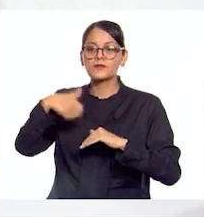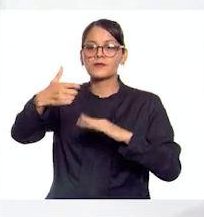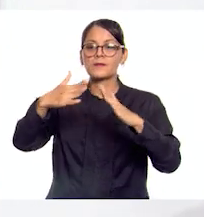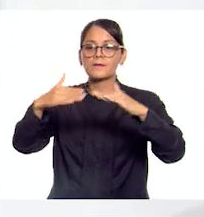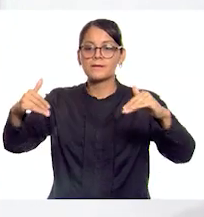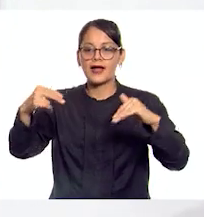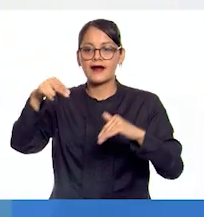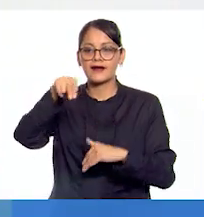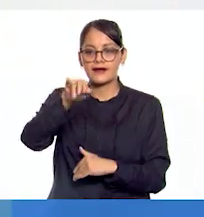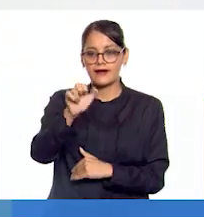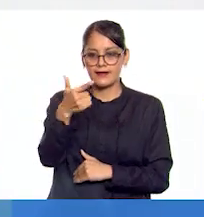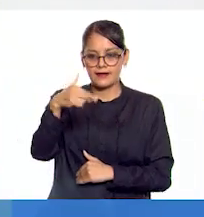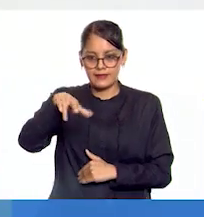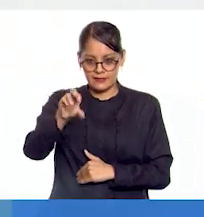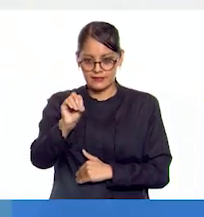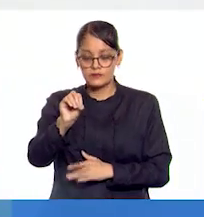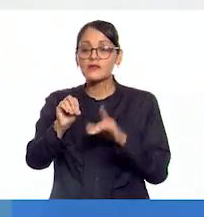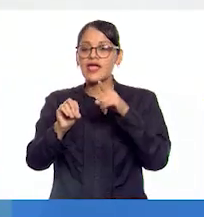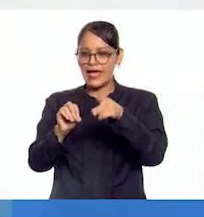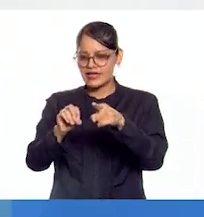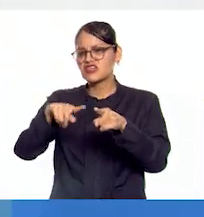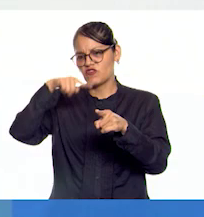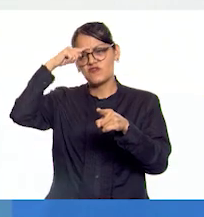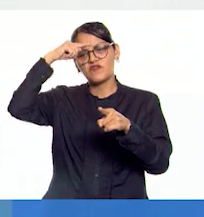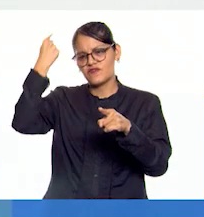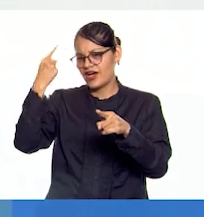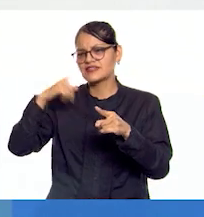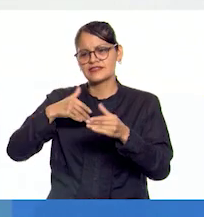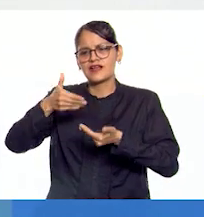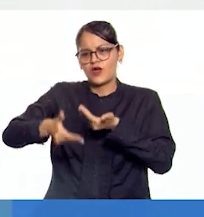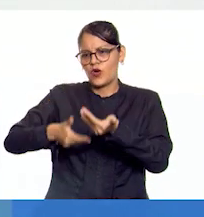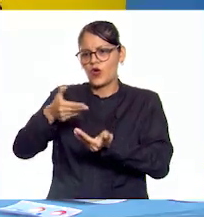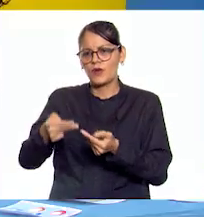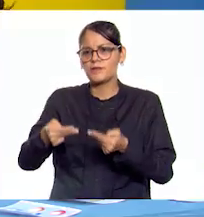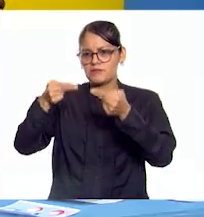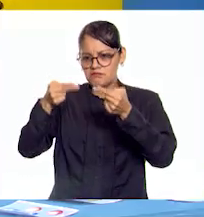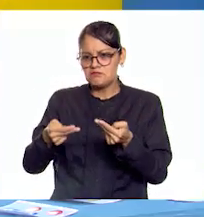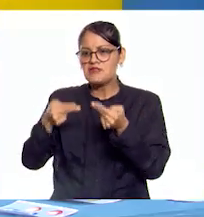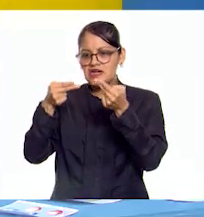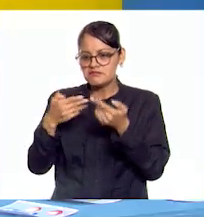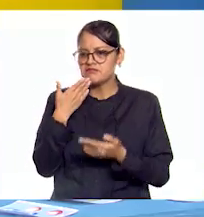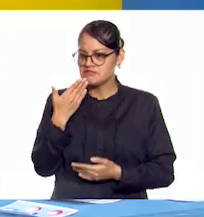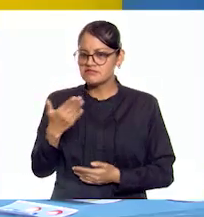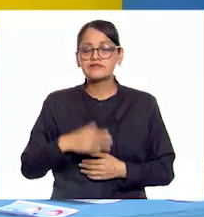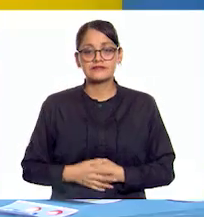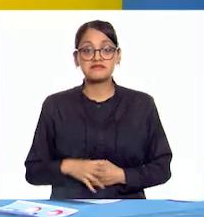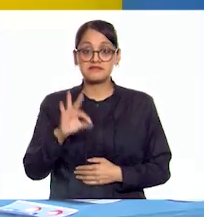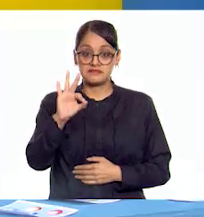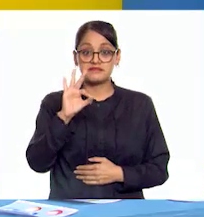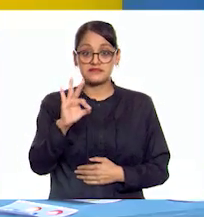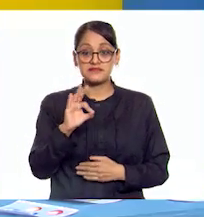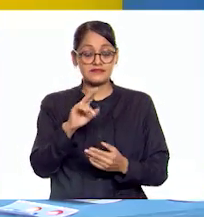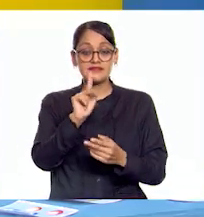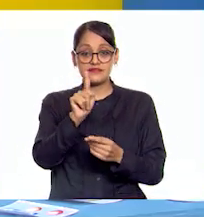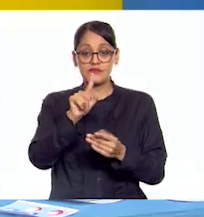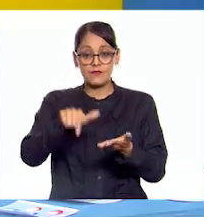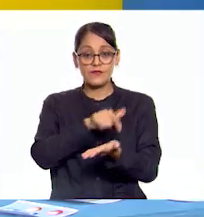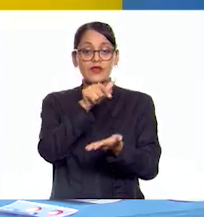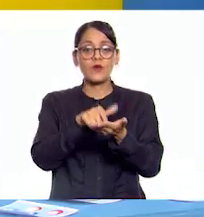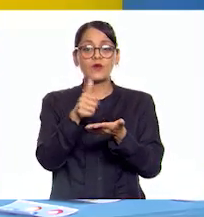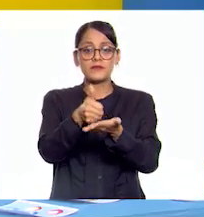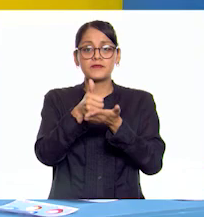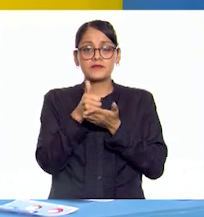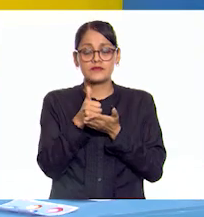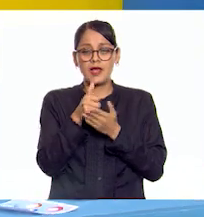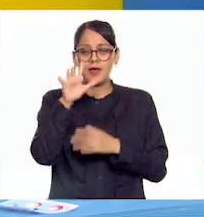lo que le facilitó el comercio entre los tres continentes. Exactamente, Jenny. Esta ubicación es la que hizo